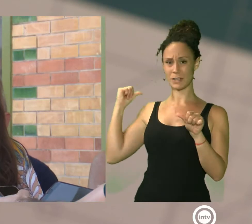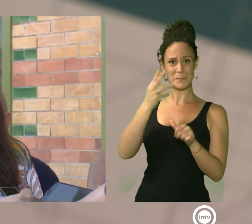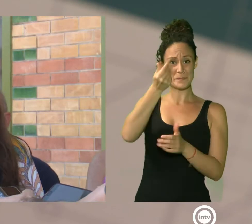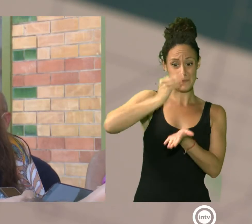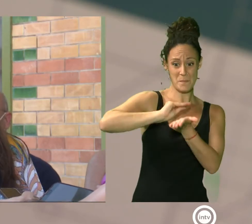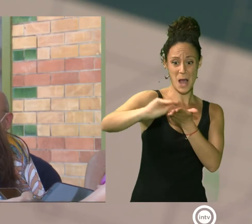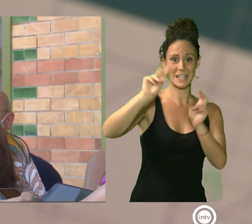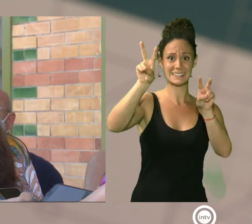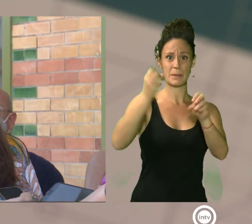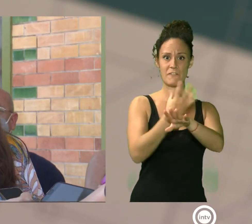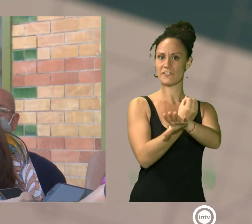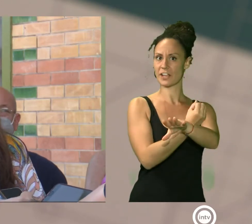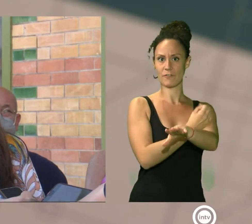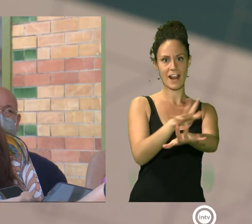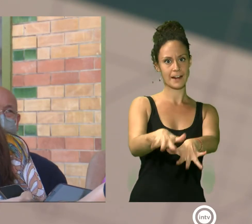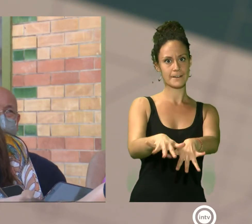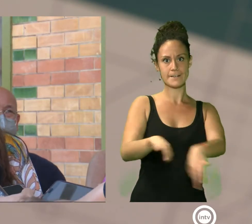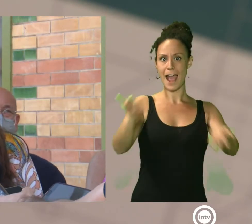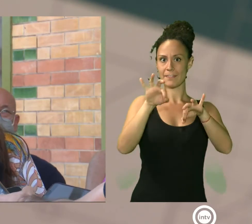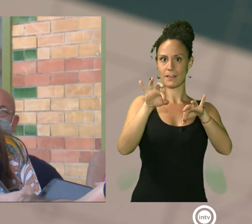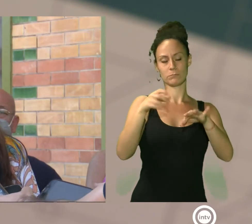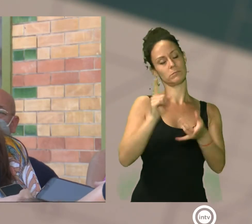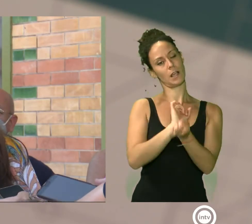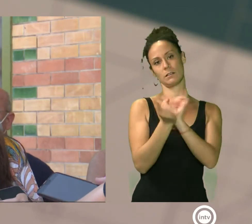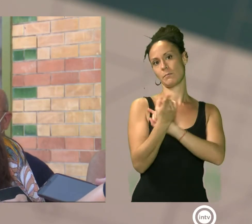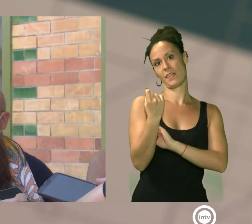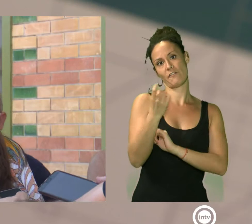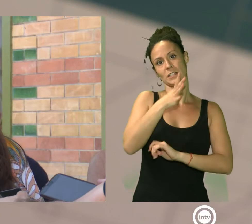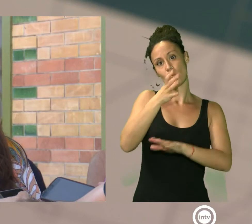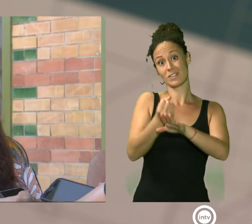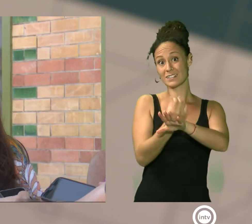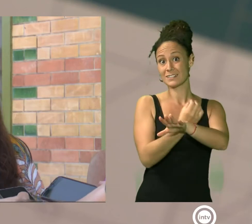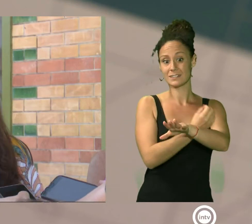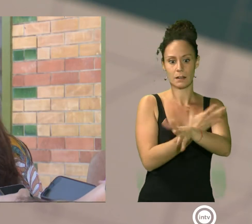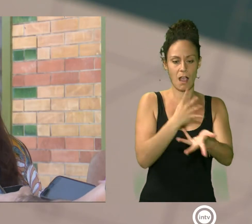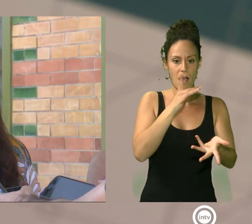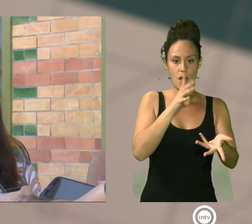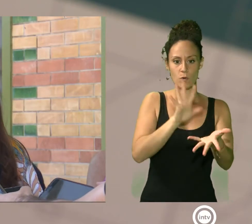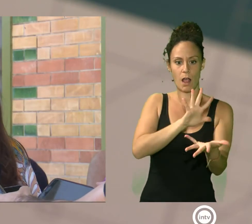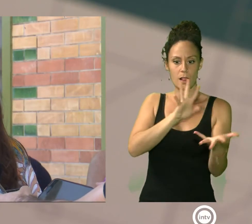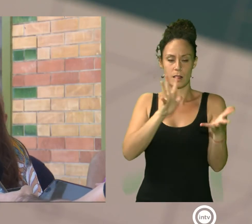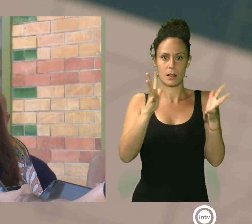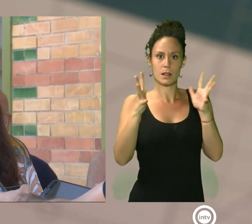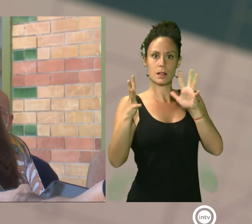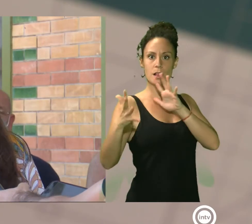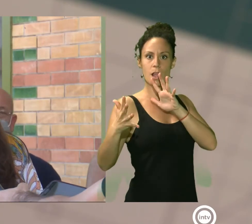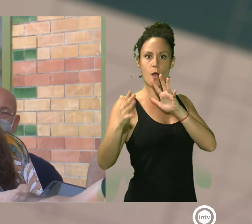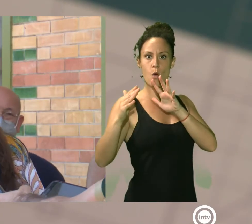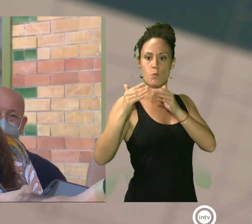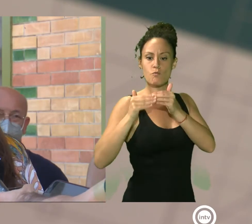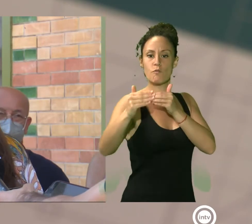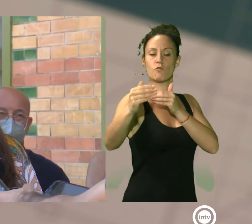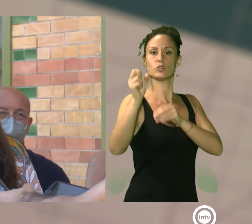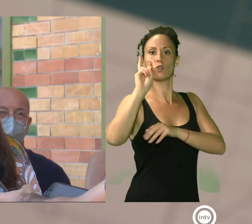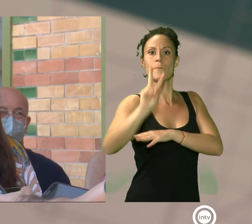ferroviaria. Y eso debe cambiar, debe cambiar porque el tren, ahora mismo estamos avanzando hacia una sociedad, hacia un horizonte verde con políticas cada vez más